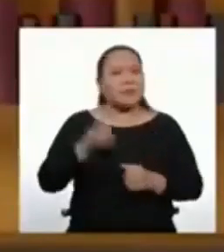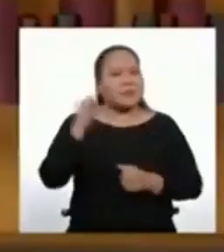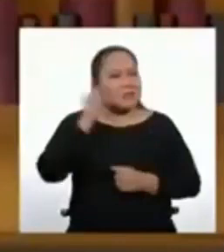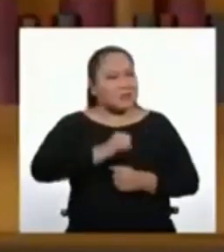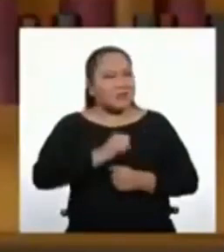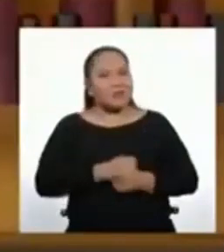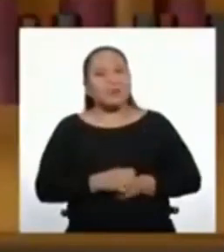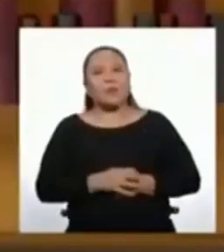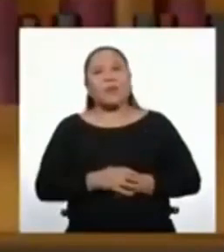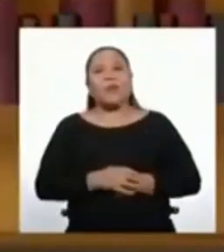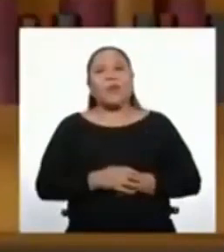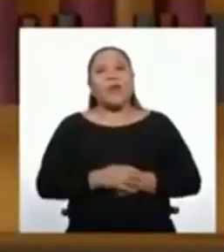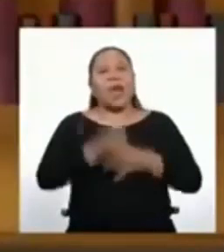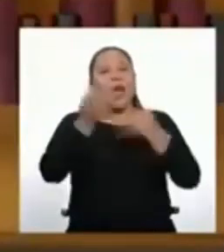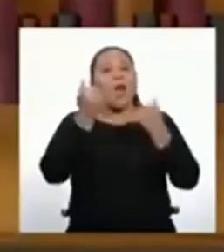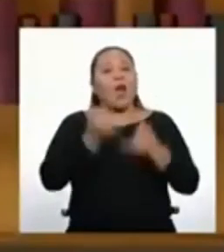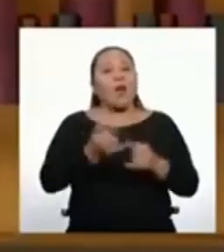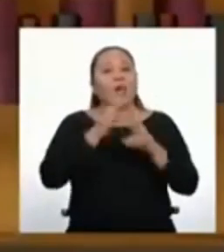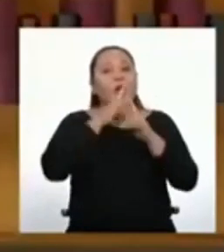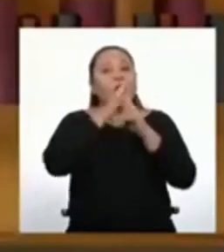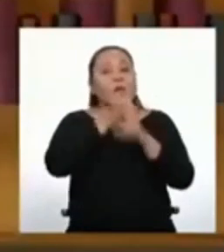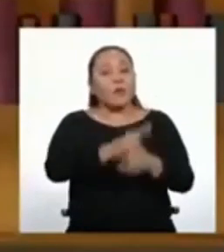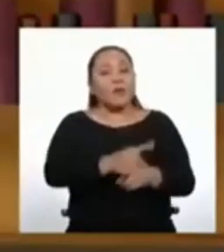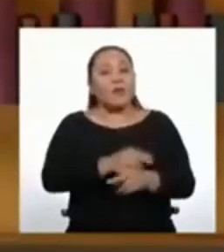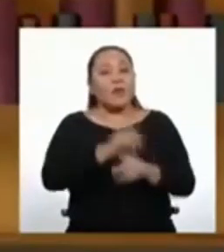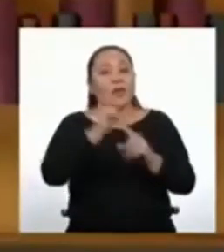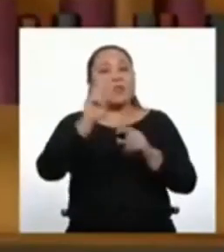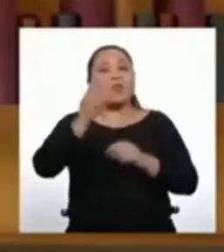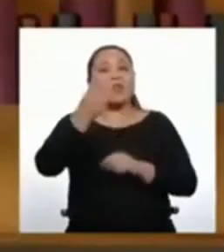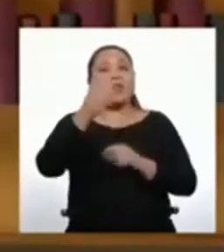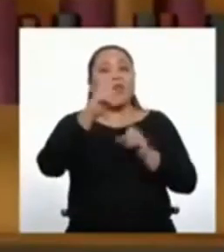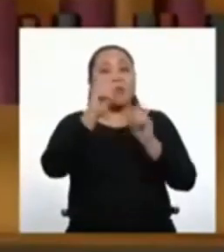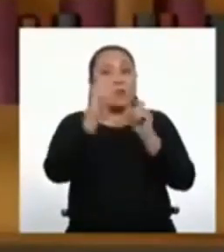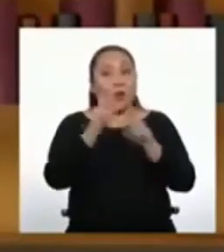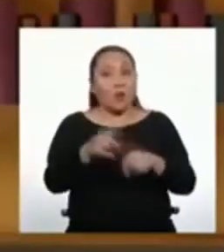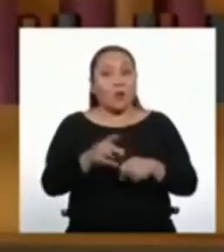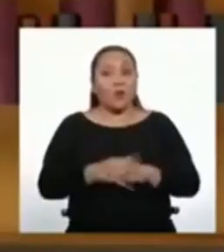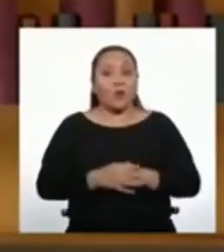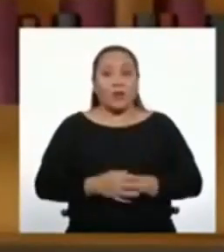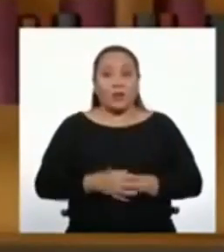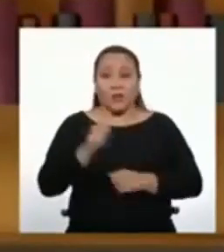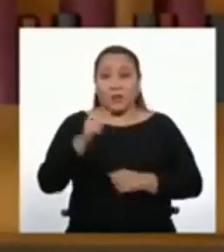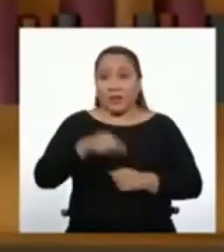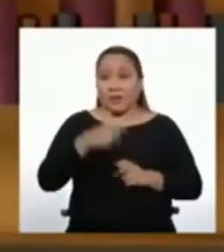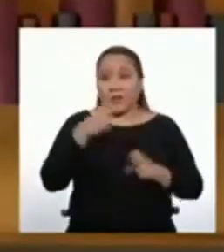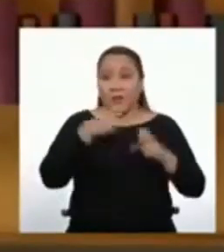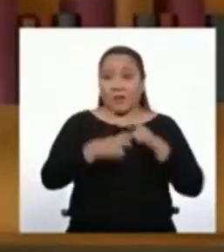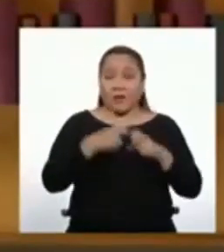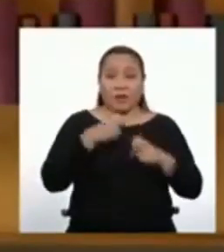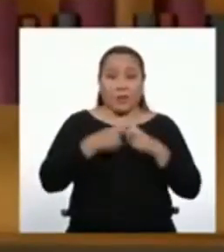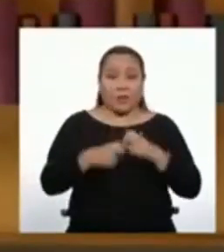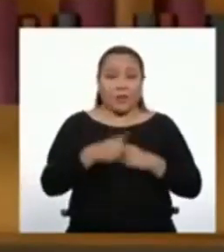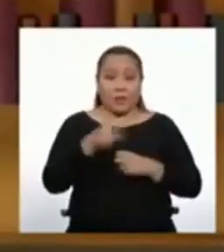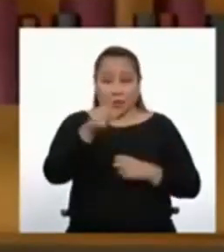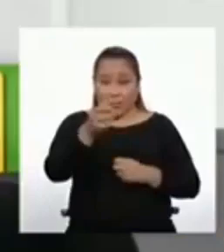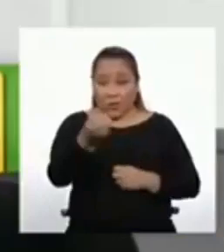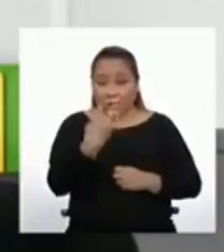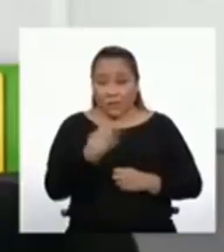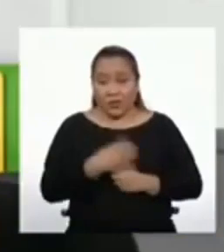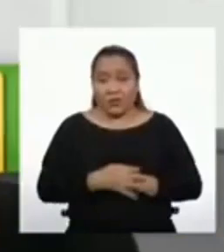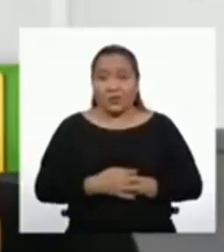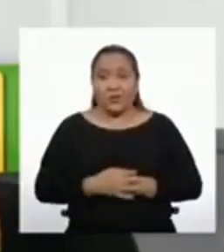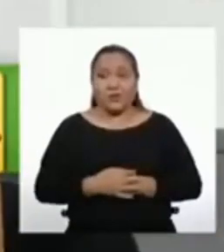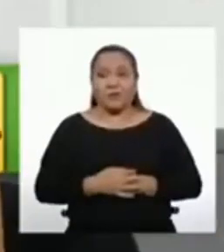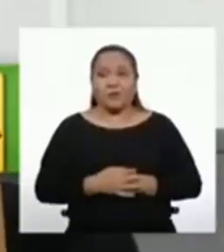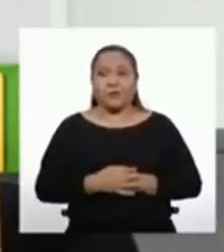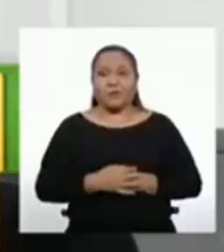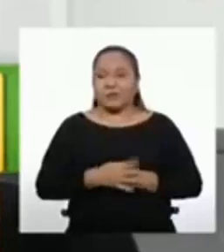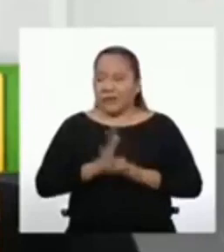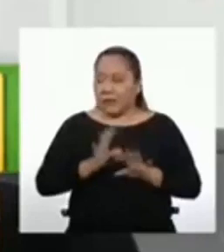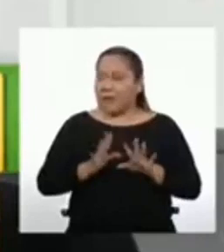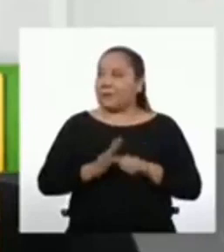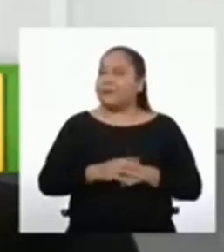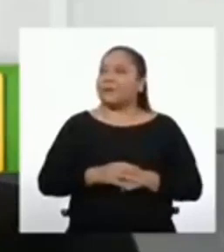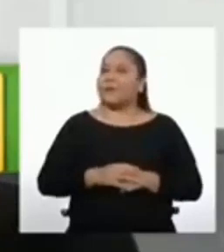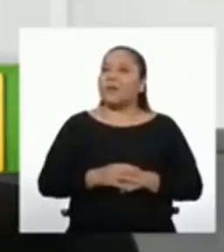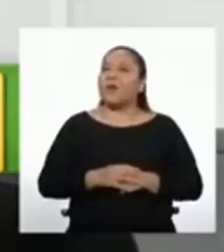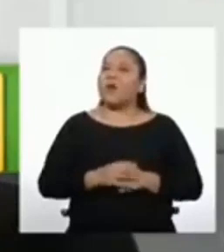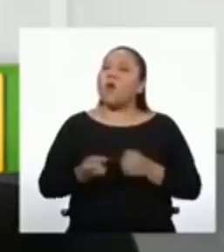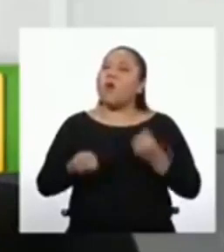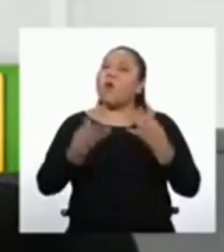Yanira! Es hora de responder a la segunda pregunta de nuestro problema del día. ¿Nos la puedes recordar? ¡Ahí va!